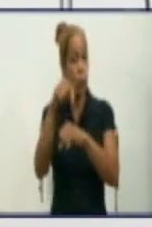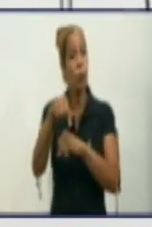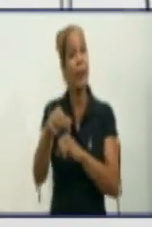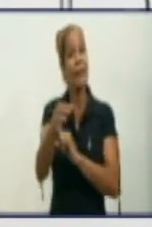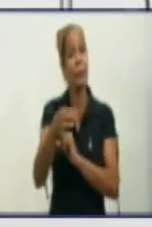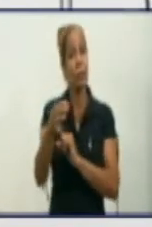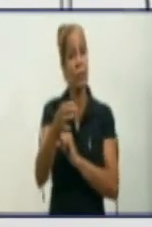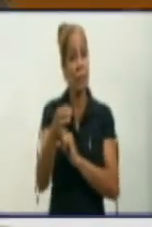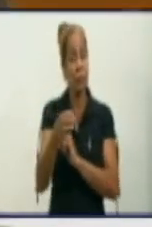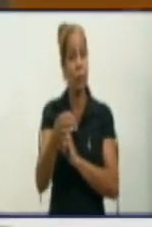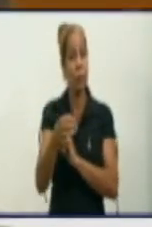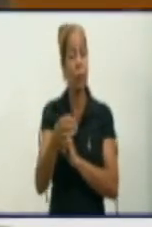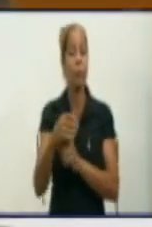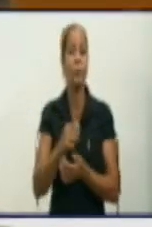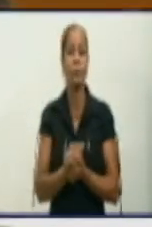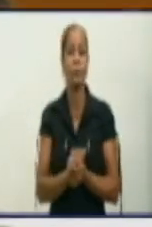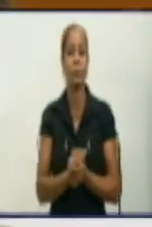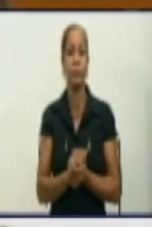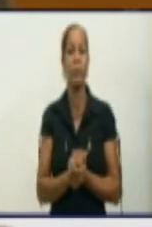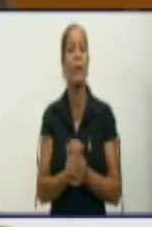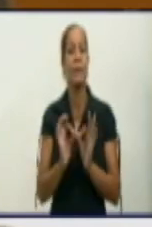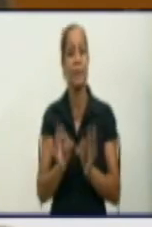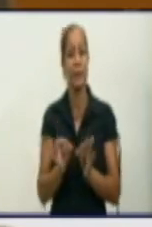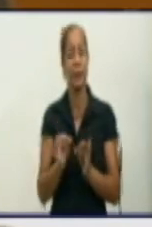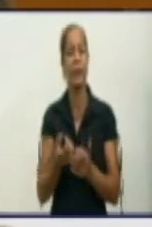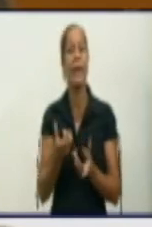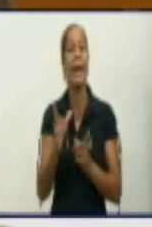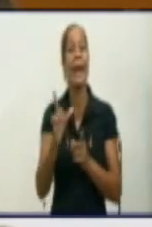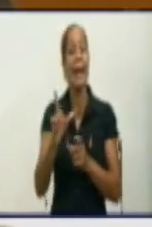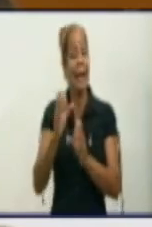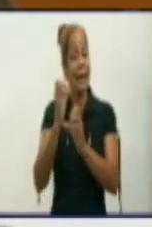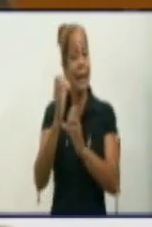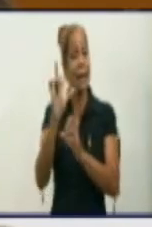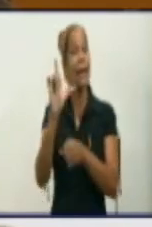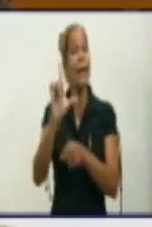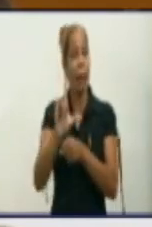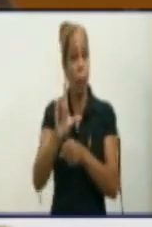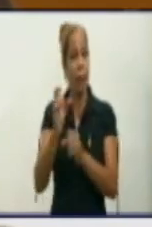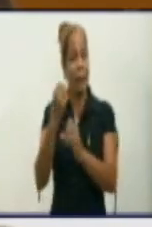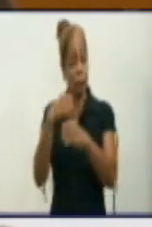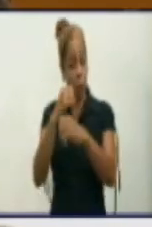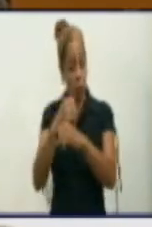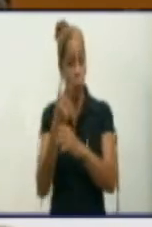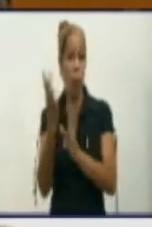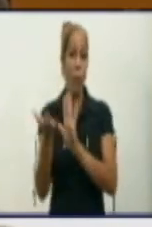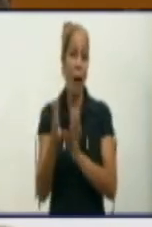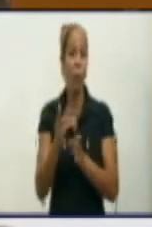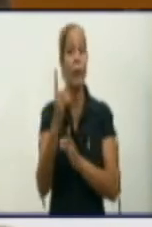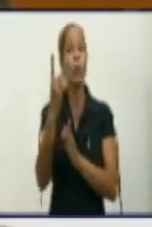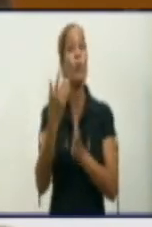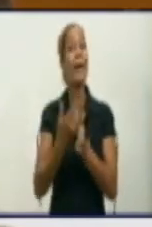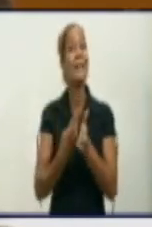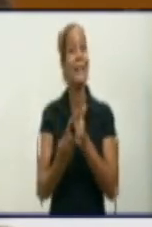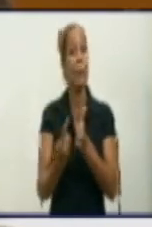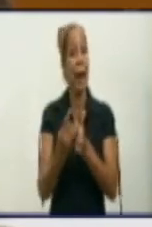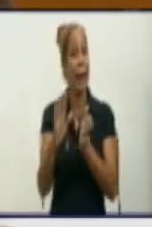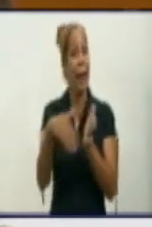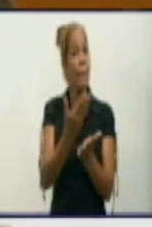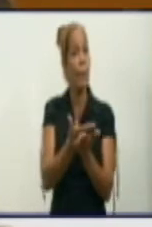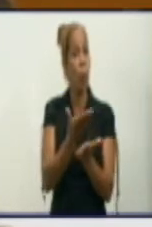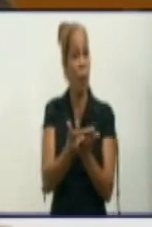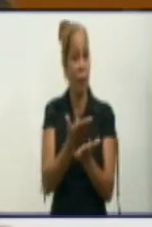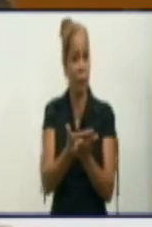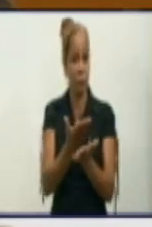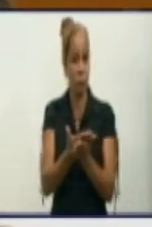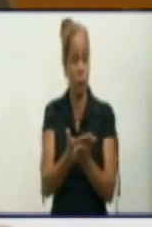marcha? Sí, efectivamente el laboratorio lleva aproximadamente una semana en su puesta en marcha y dentro de la puesta en